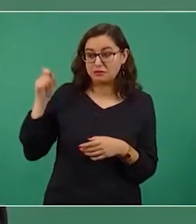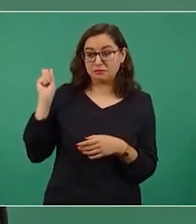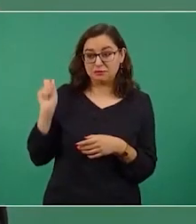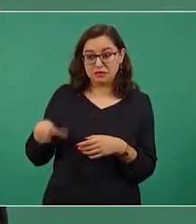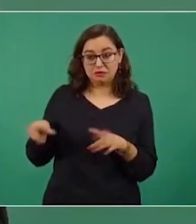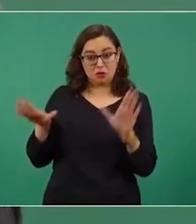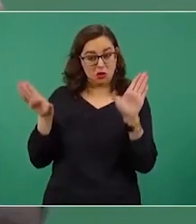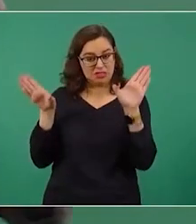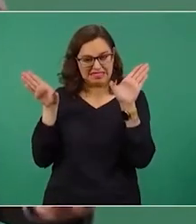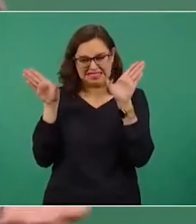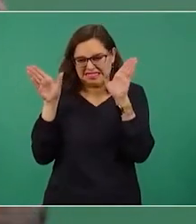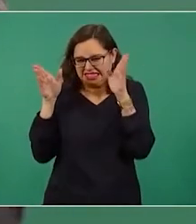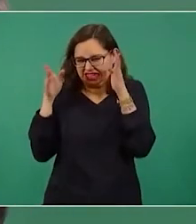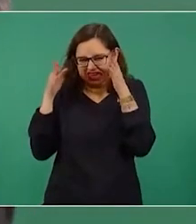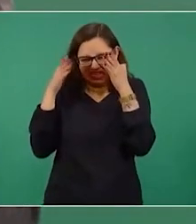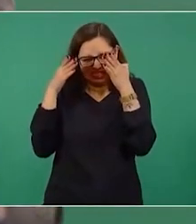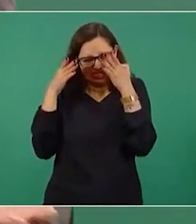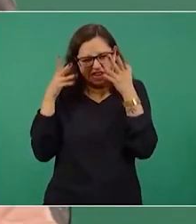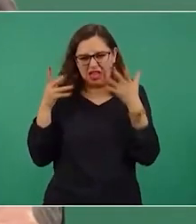pero